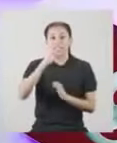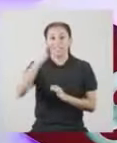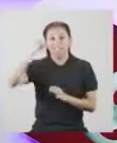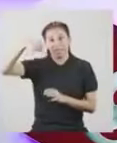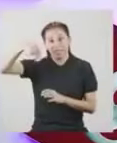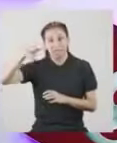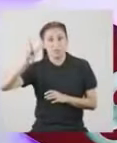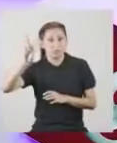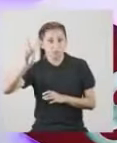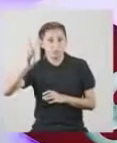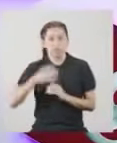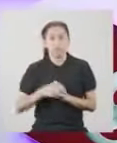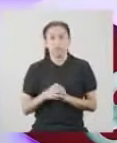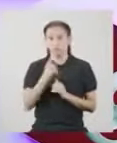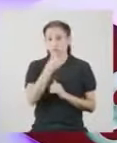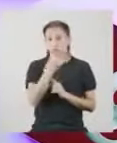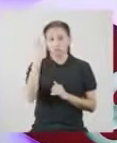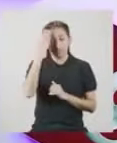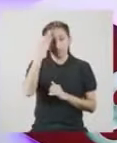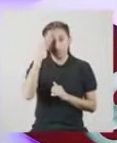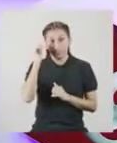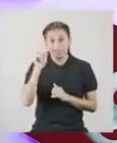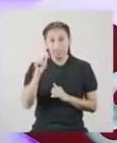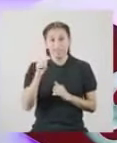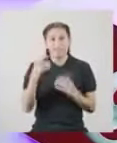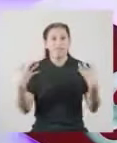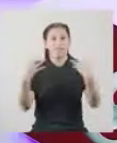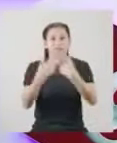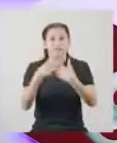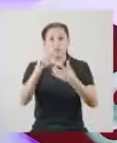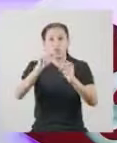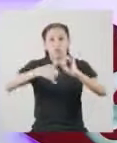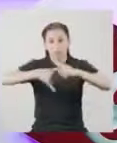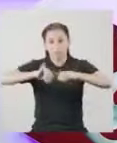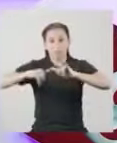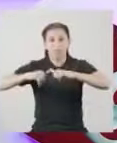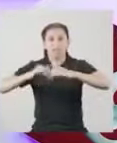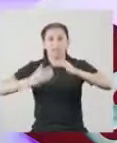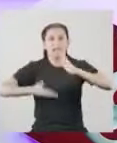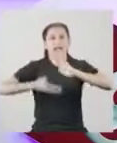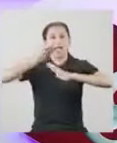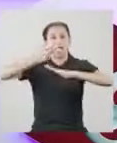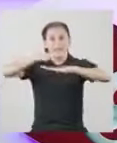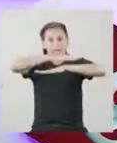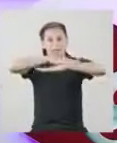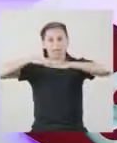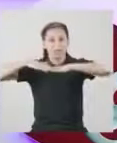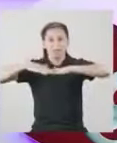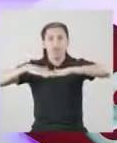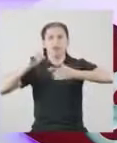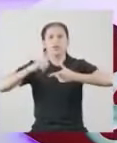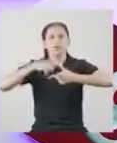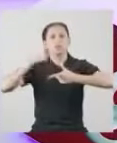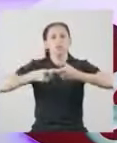centímetros al cuadrado. Como sabemos, esta medida corresponde a una medida de superficie. Entonces, ¿cómo